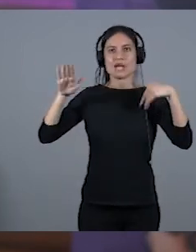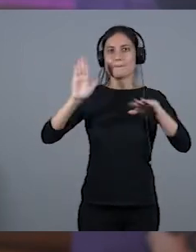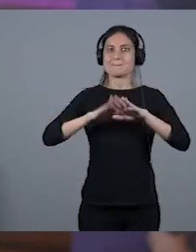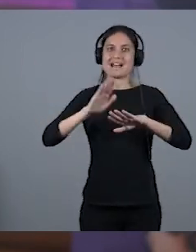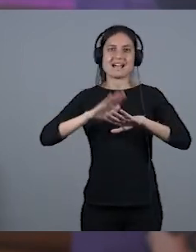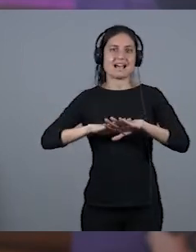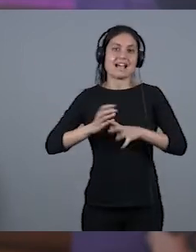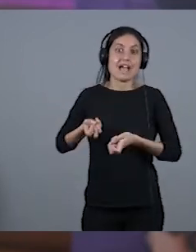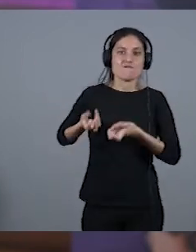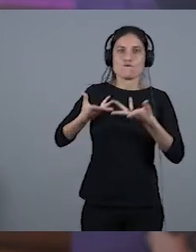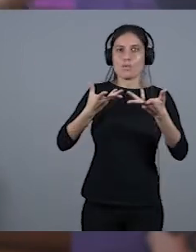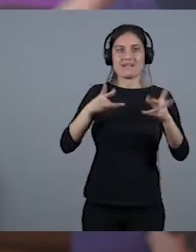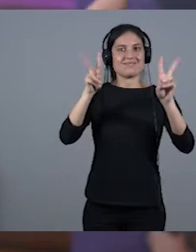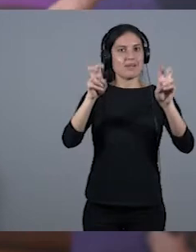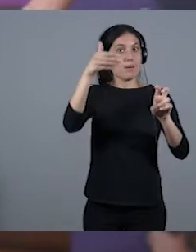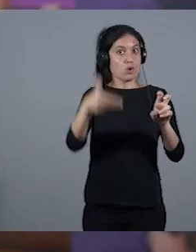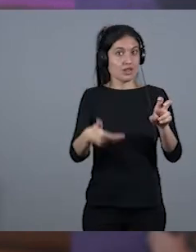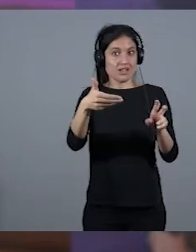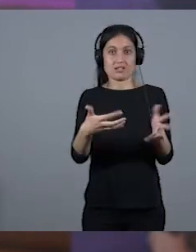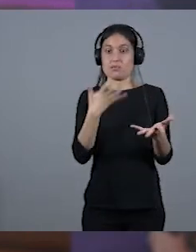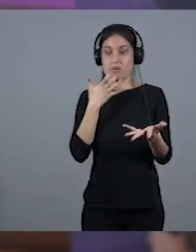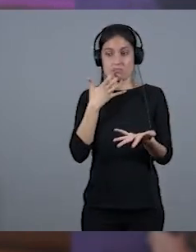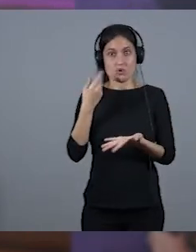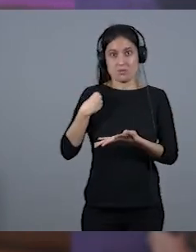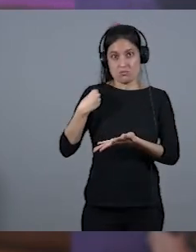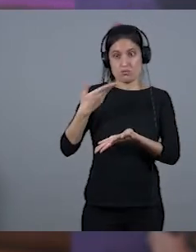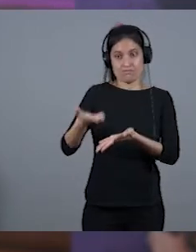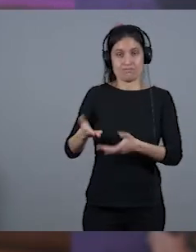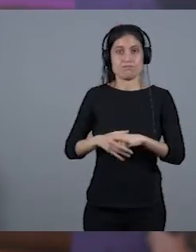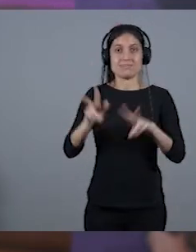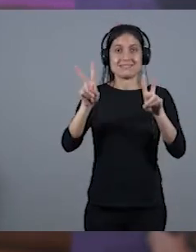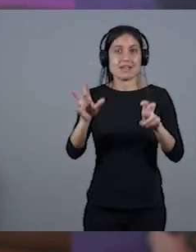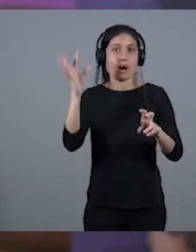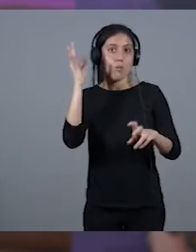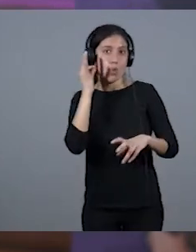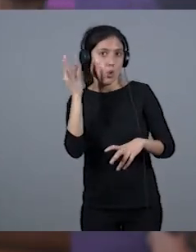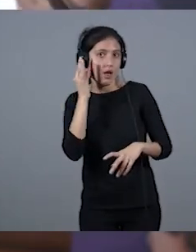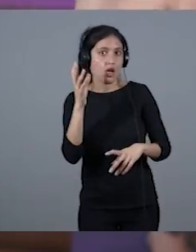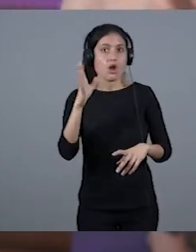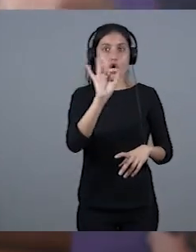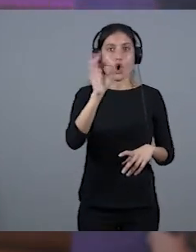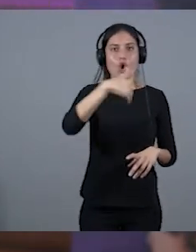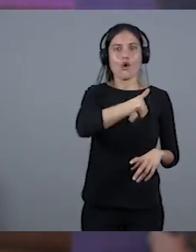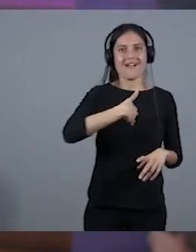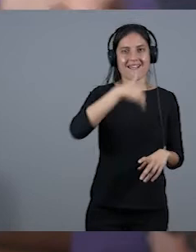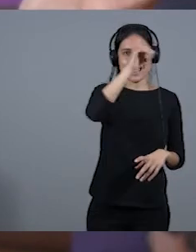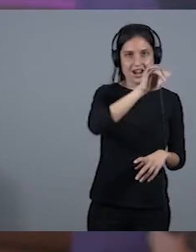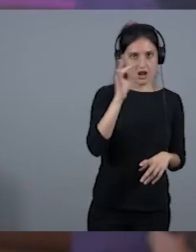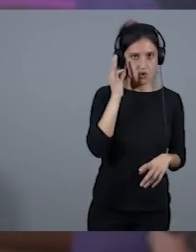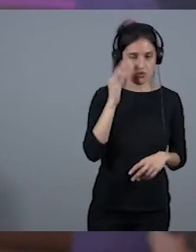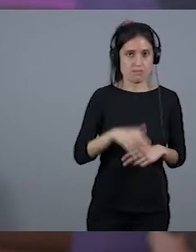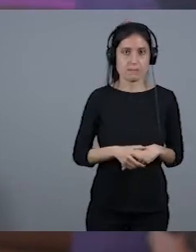de temas tan importantes como el que estamos hablando, el tema de la mujer, del género, y muchas veces esa formación la